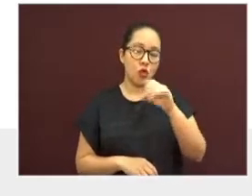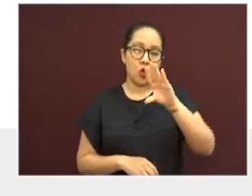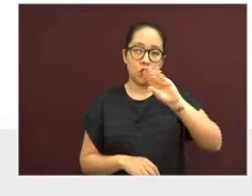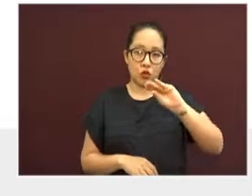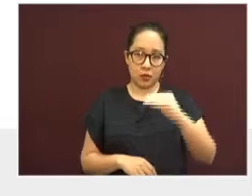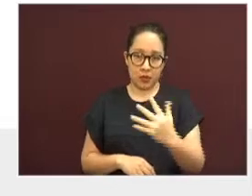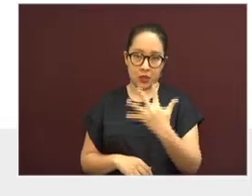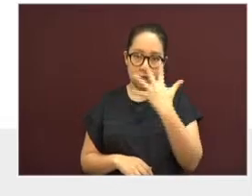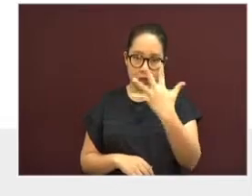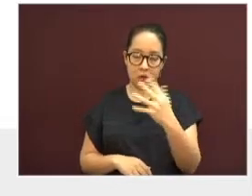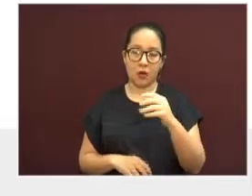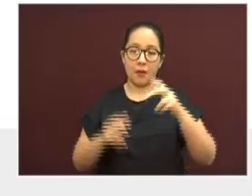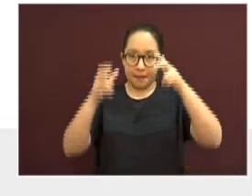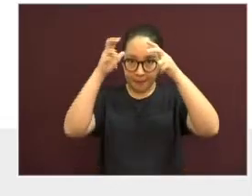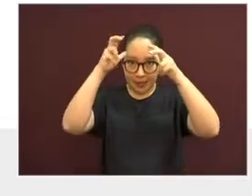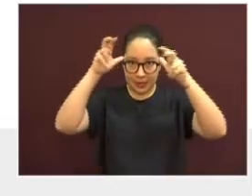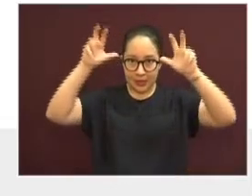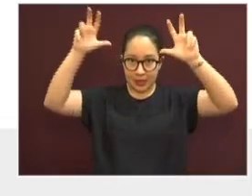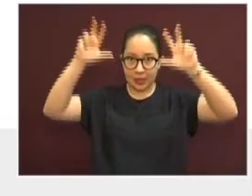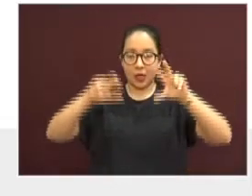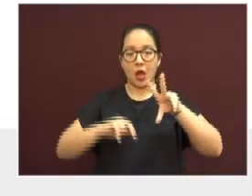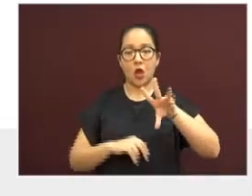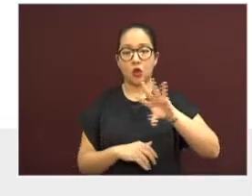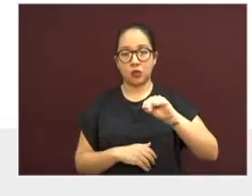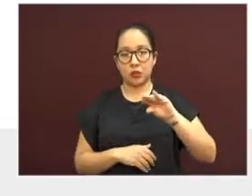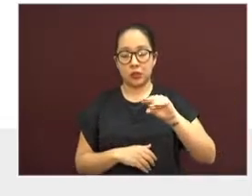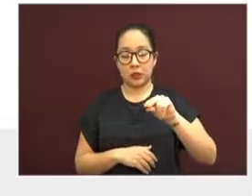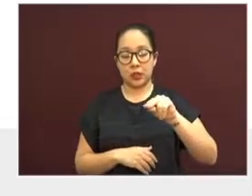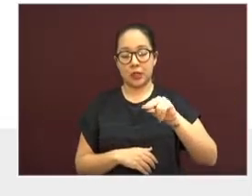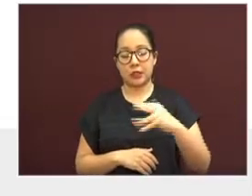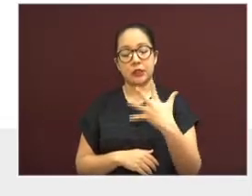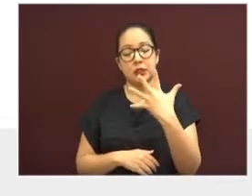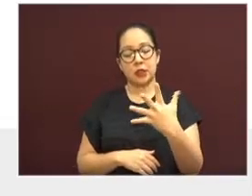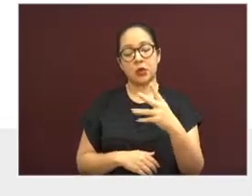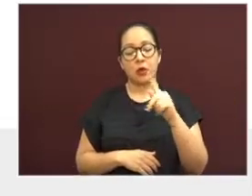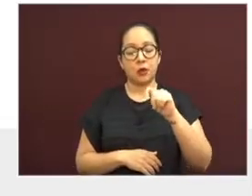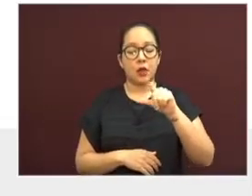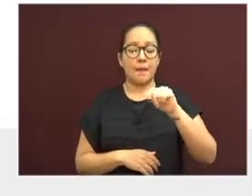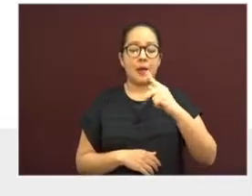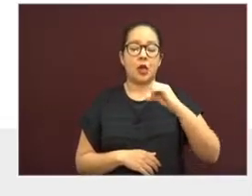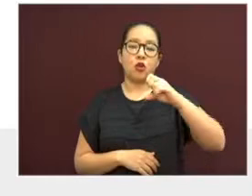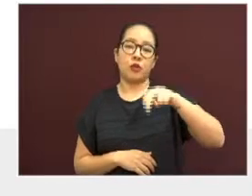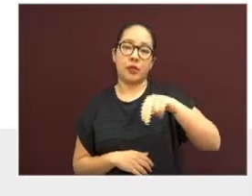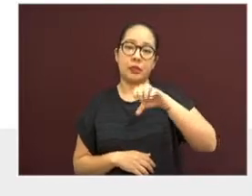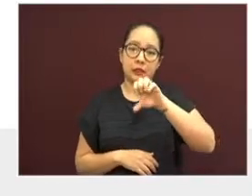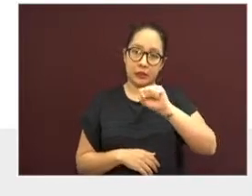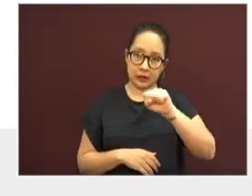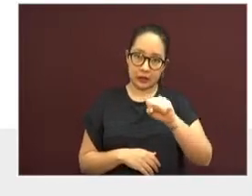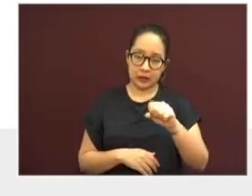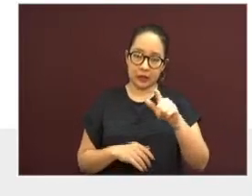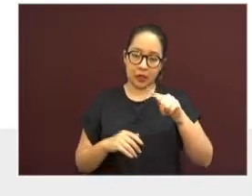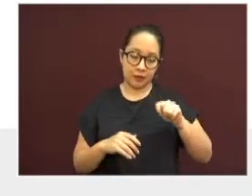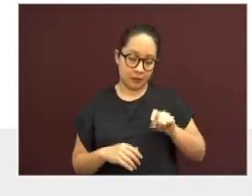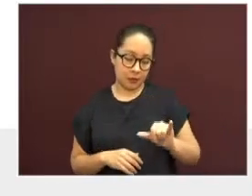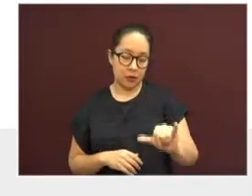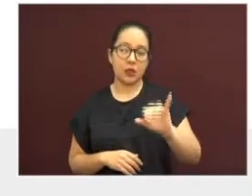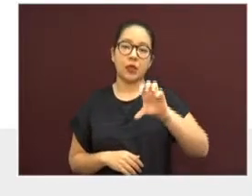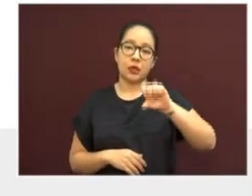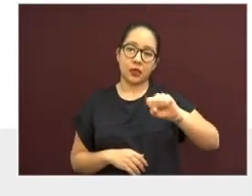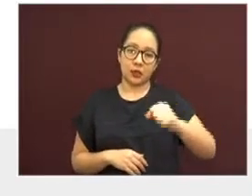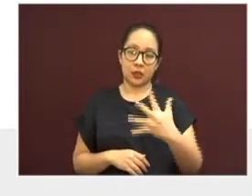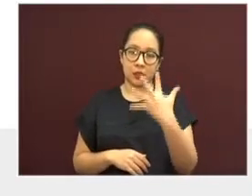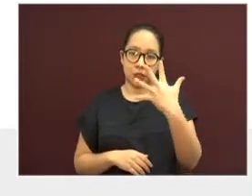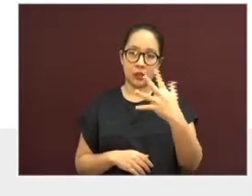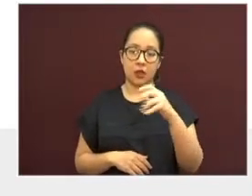Mizantla, 85. Tlapacoyan, 70. Tantoyuca, 65. Chicontepec,